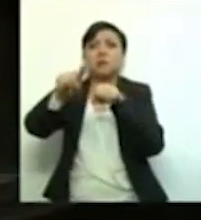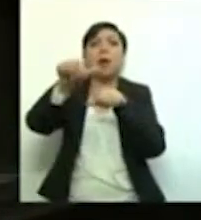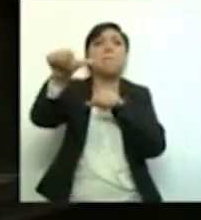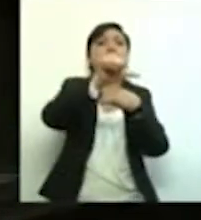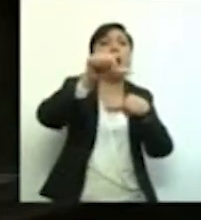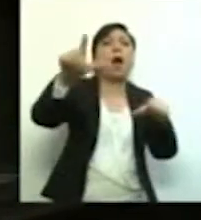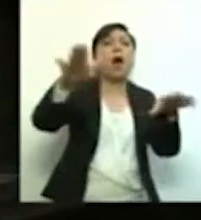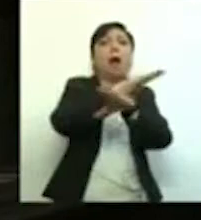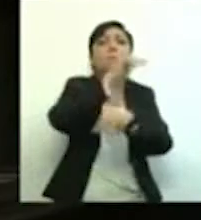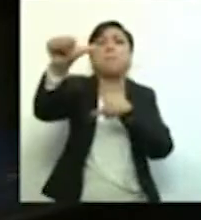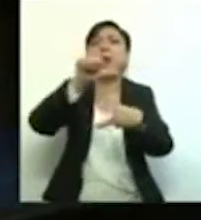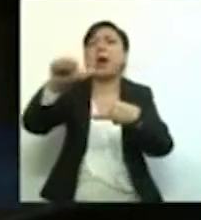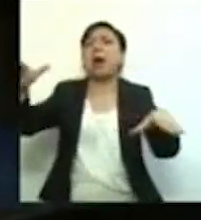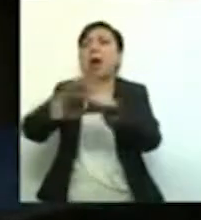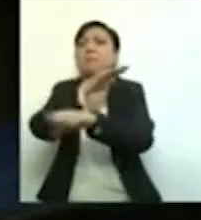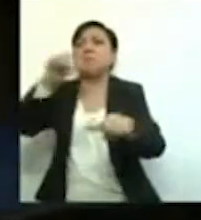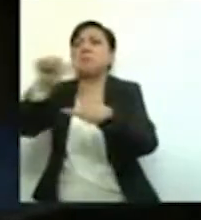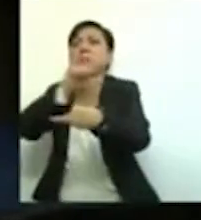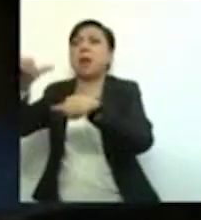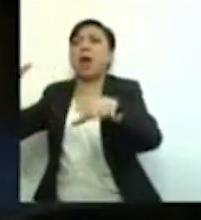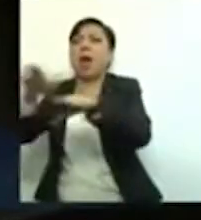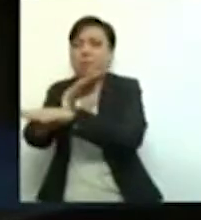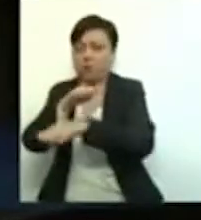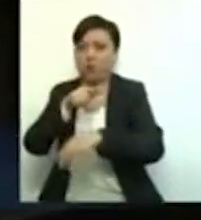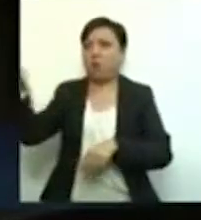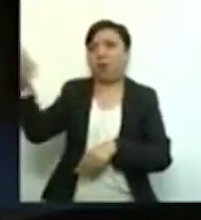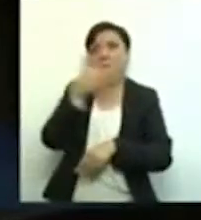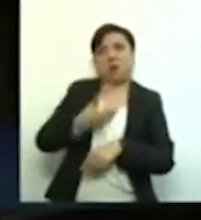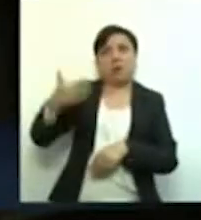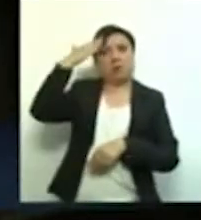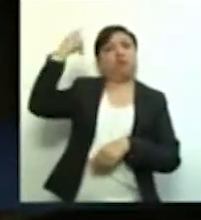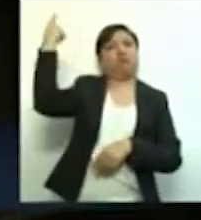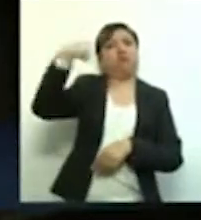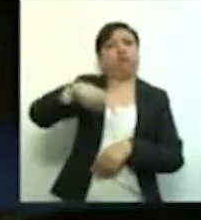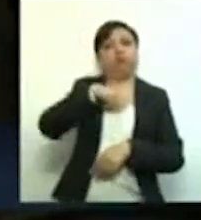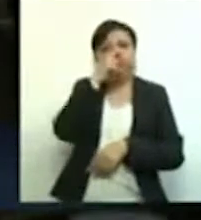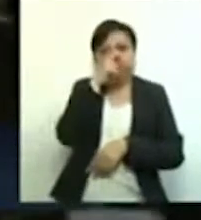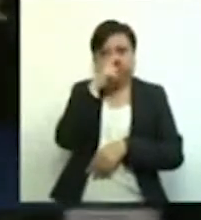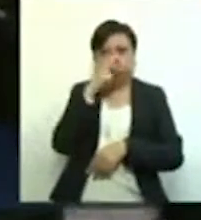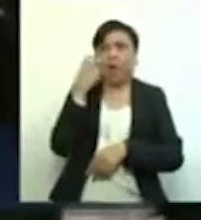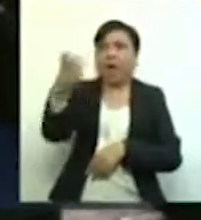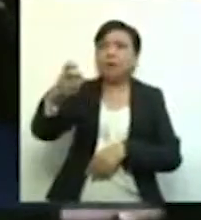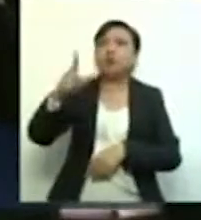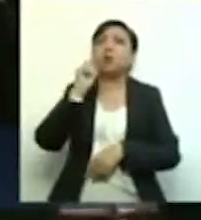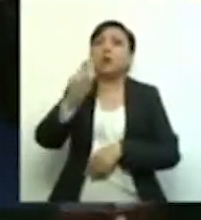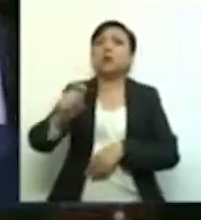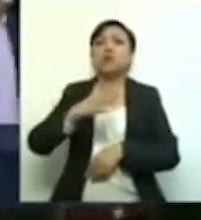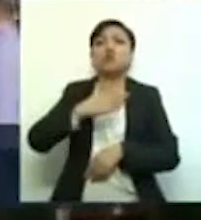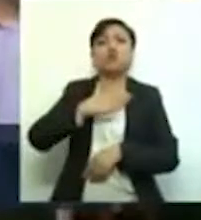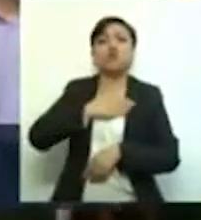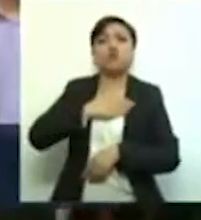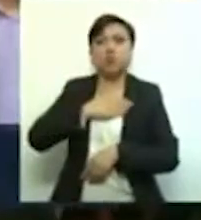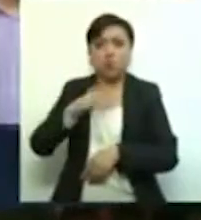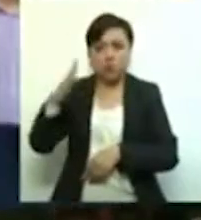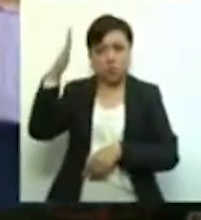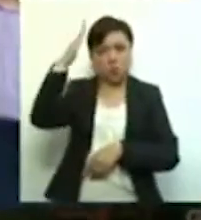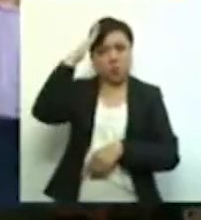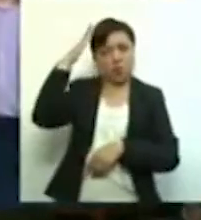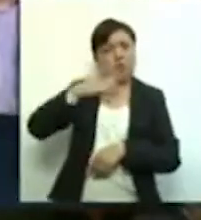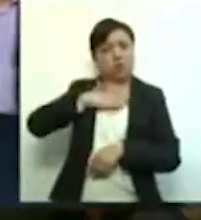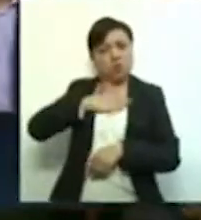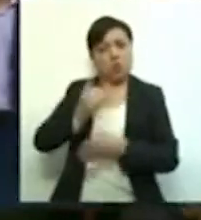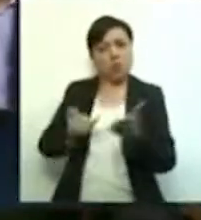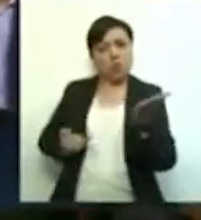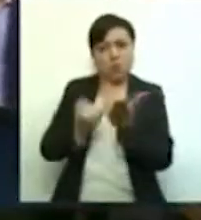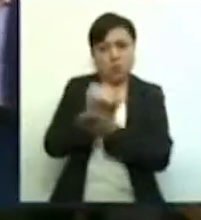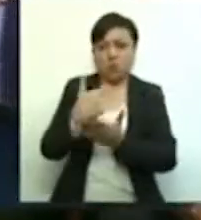decisiones personales del presidente. Se trata de seguir centralizando la toma de decisiones, el poder